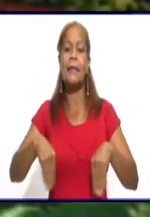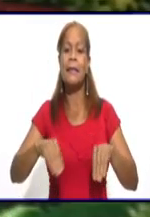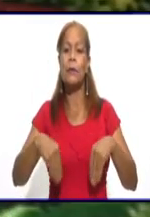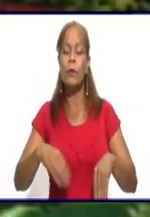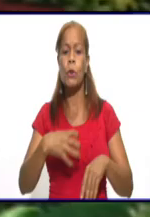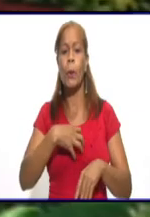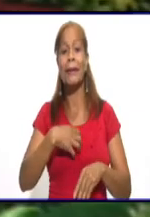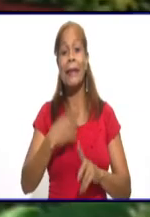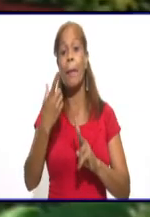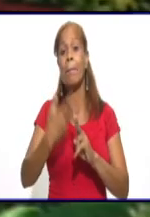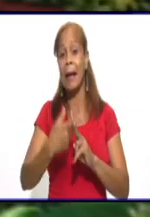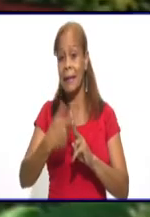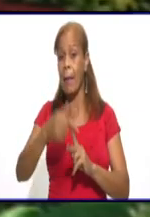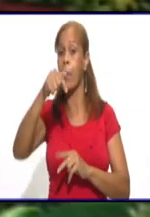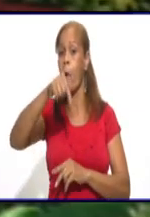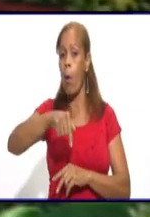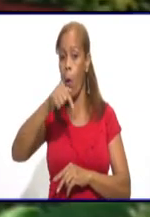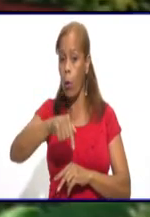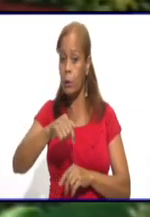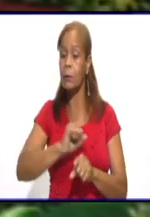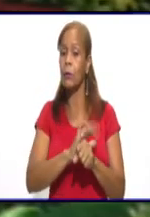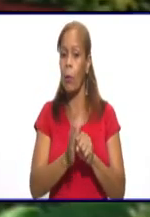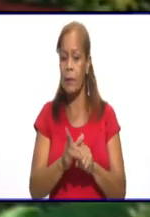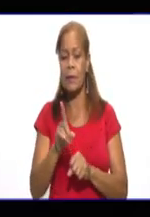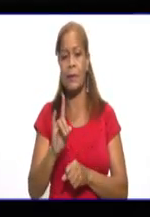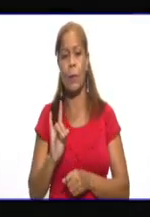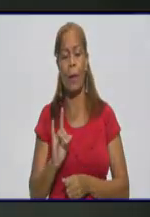Bayamo hoy referida a la COVID-19.